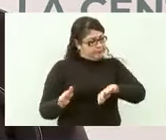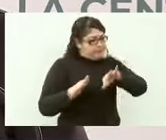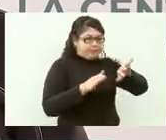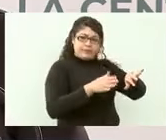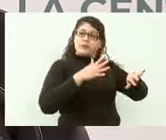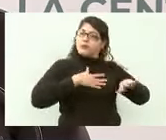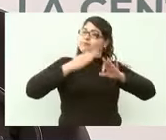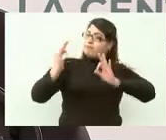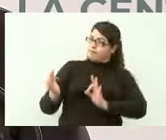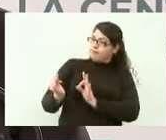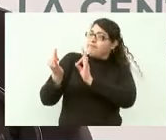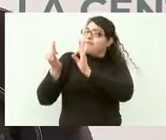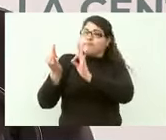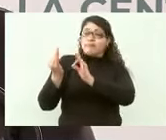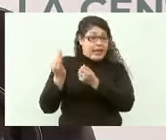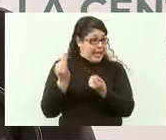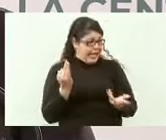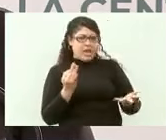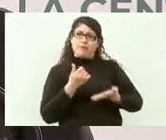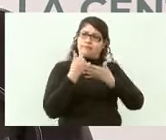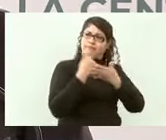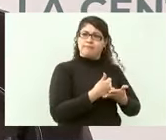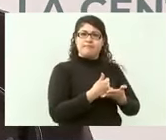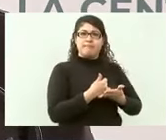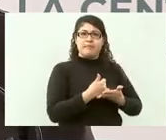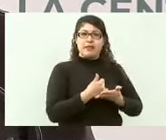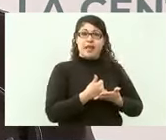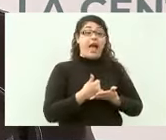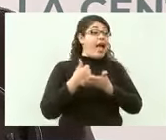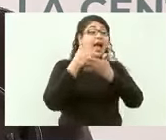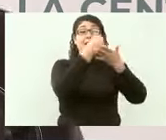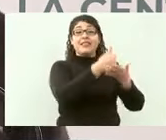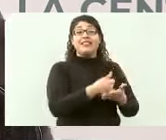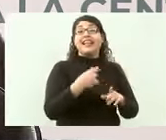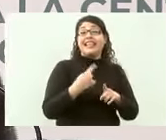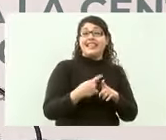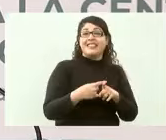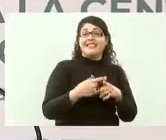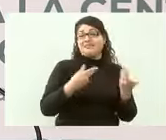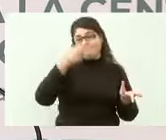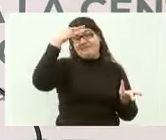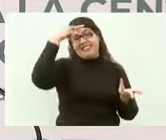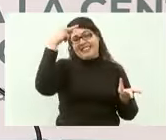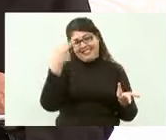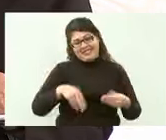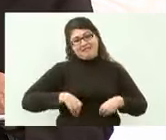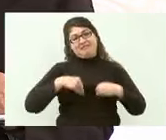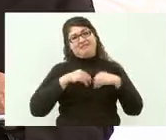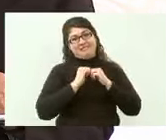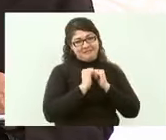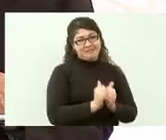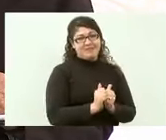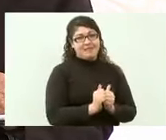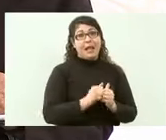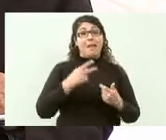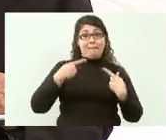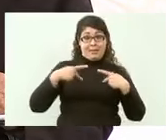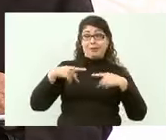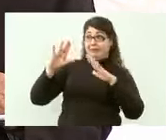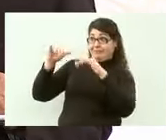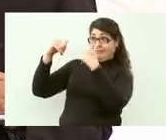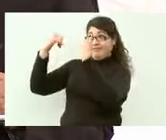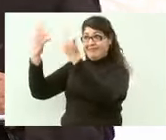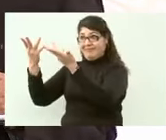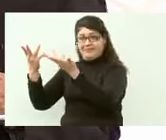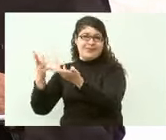público no el interés de particulares el caso particular de Repsol que fue una de las